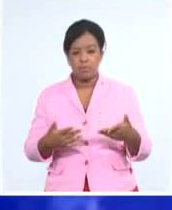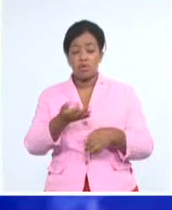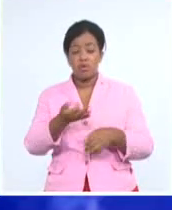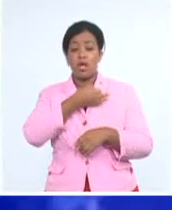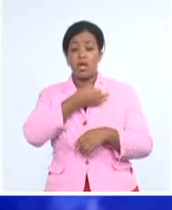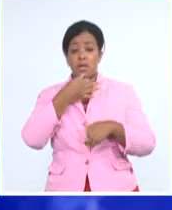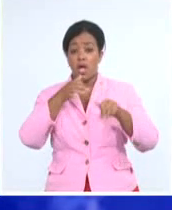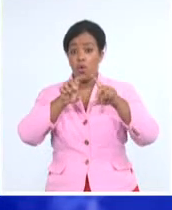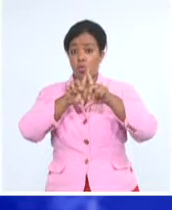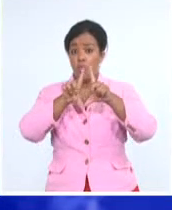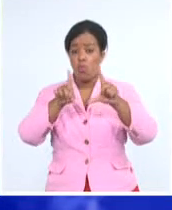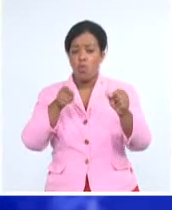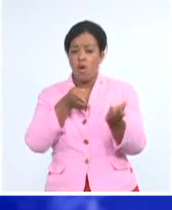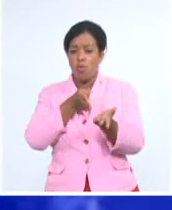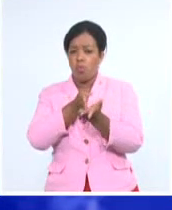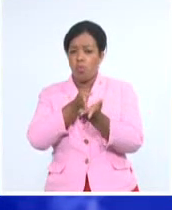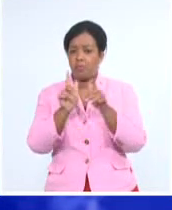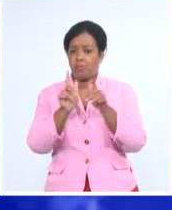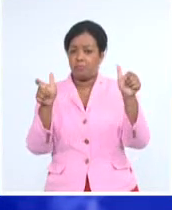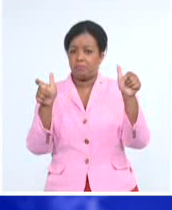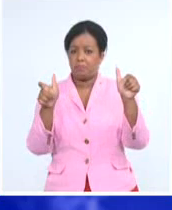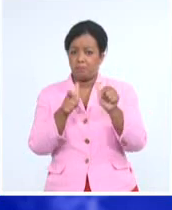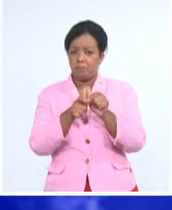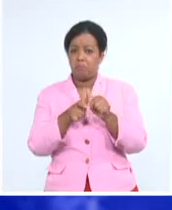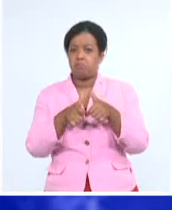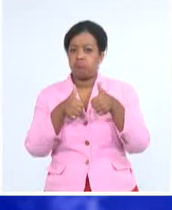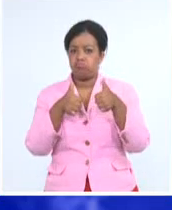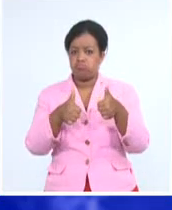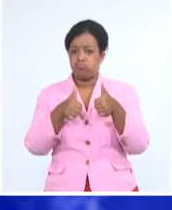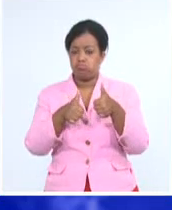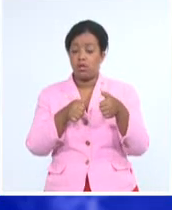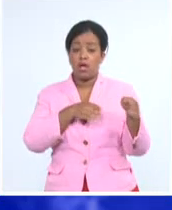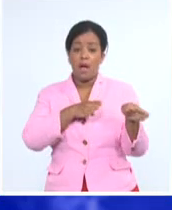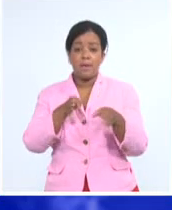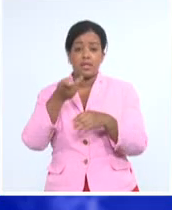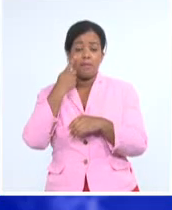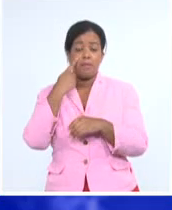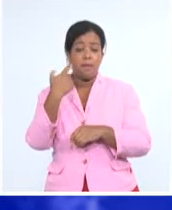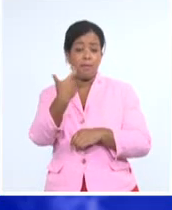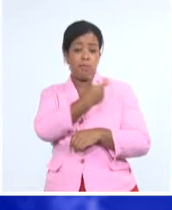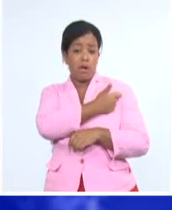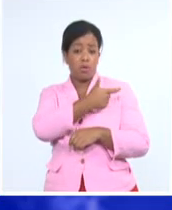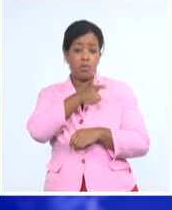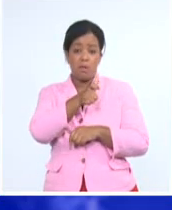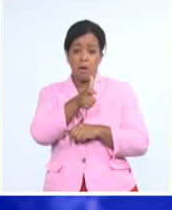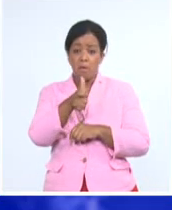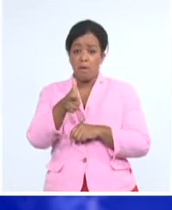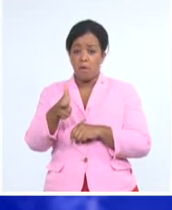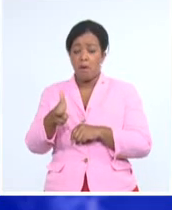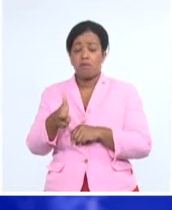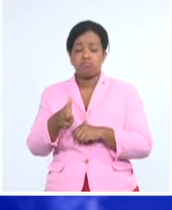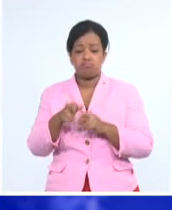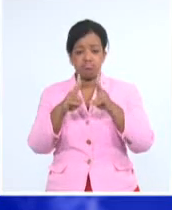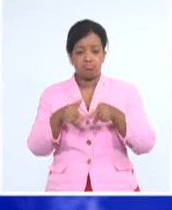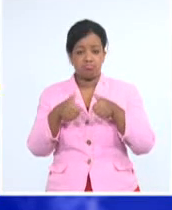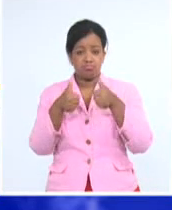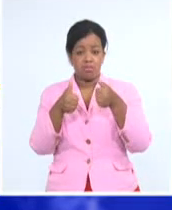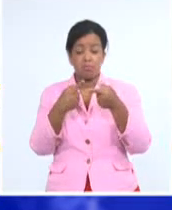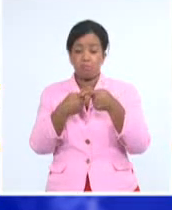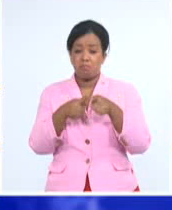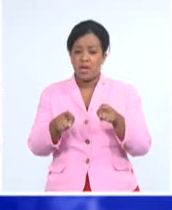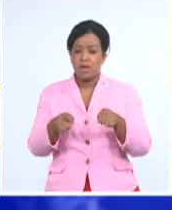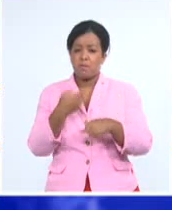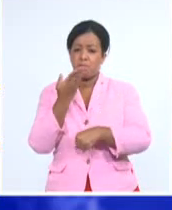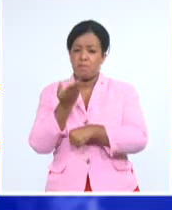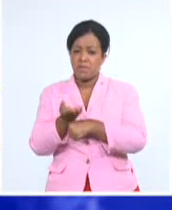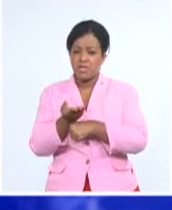continúa con indicadores favorables donde el programa de inmunización juega un rol decisivo, pero al tiempo insistió